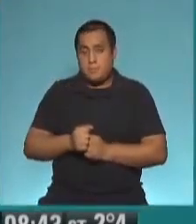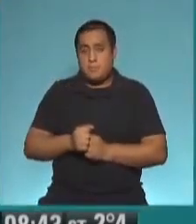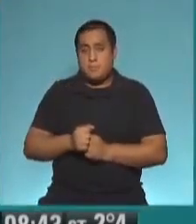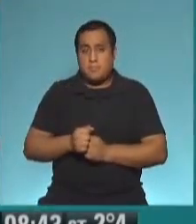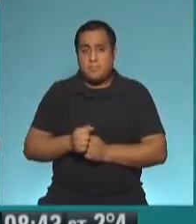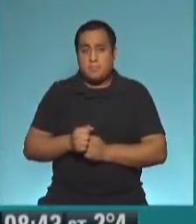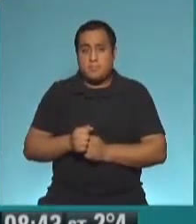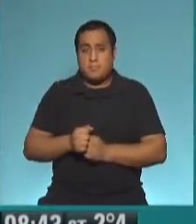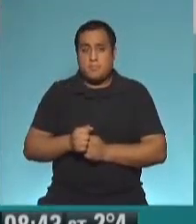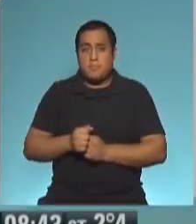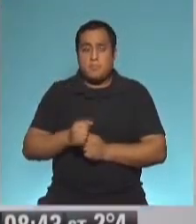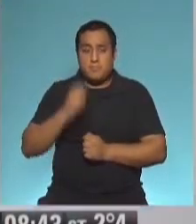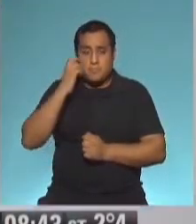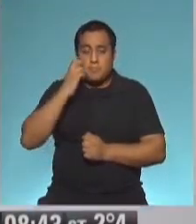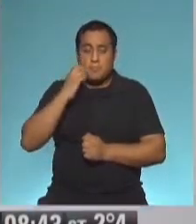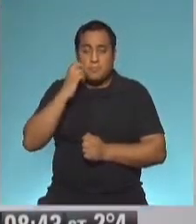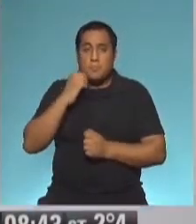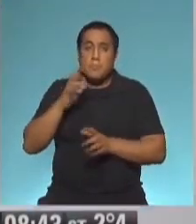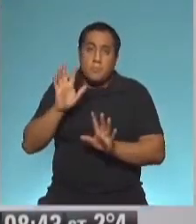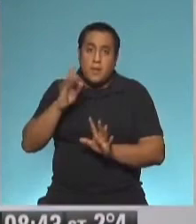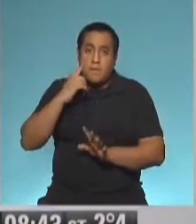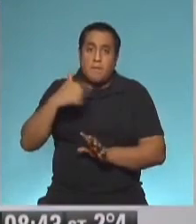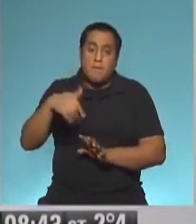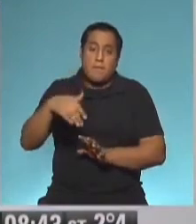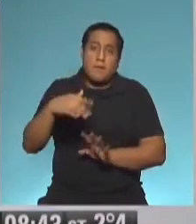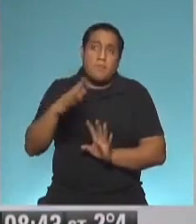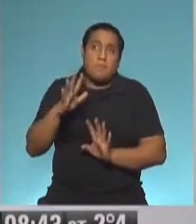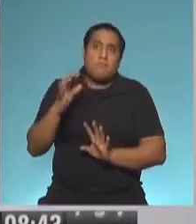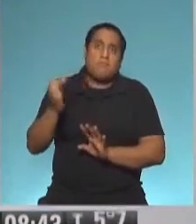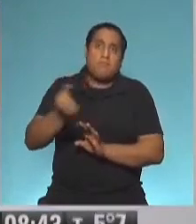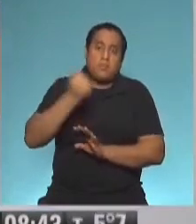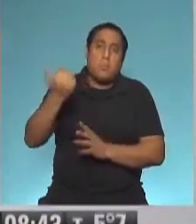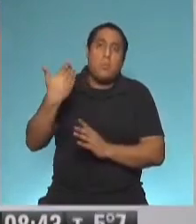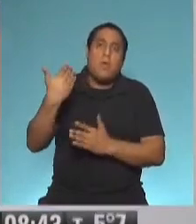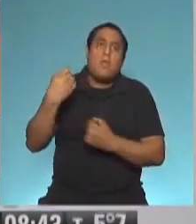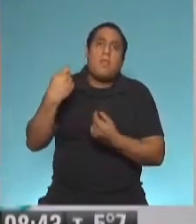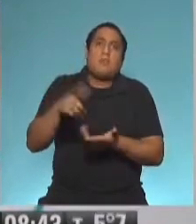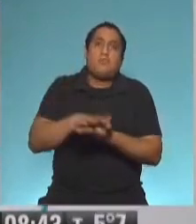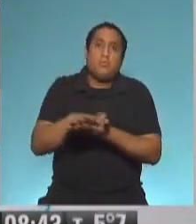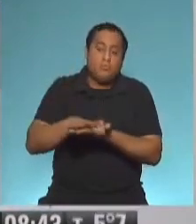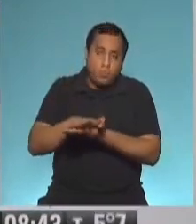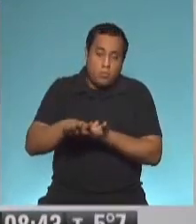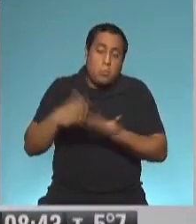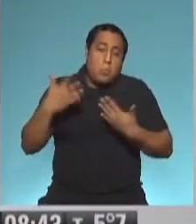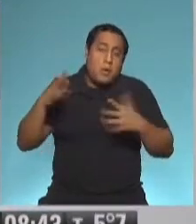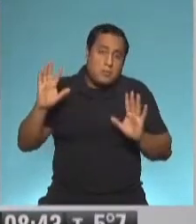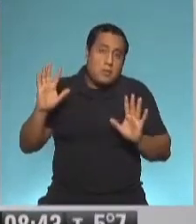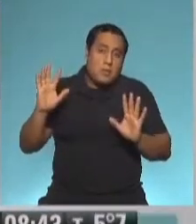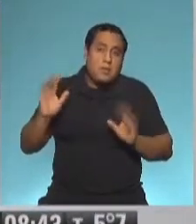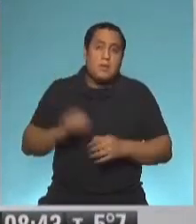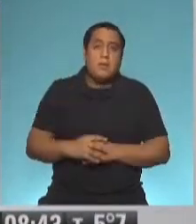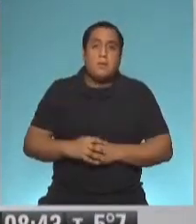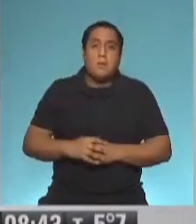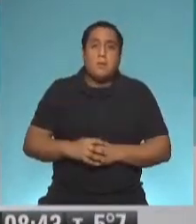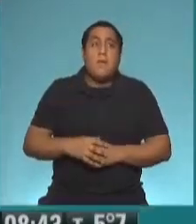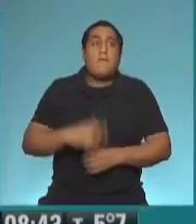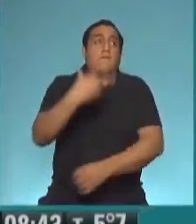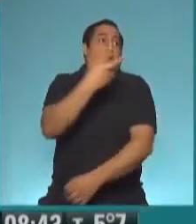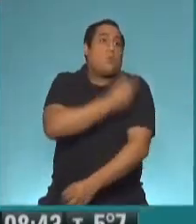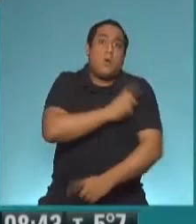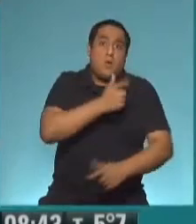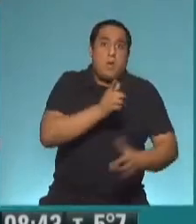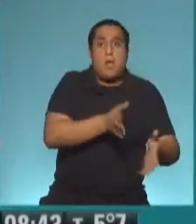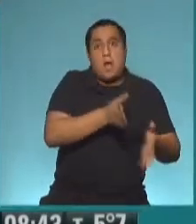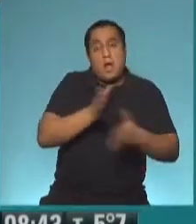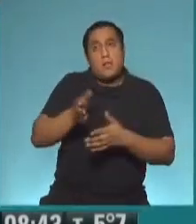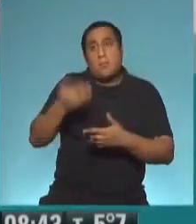expectativa importante en cuanto a la solución que puede dar antes de disponer de la vacuna.